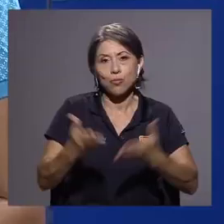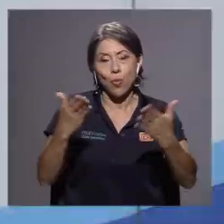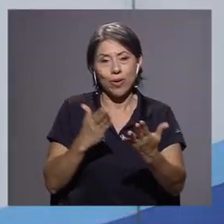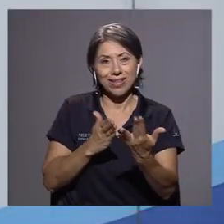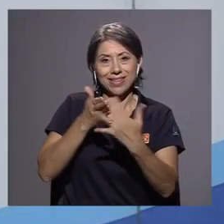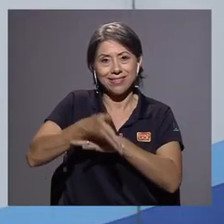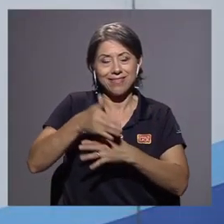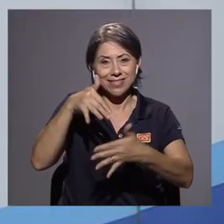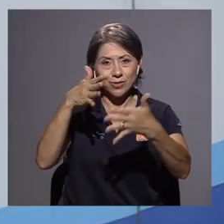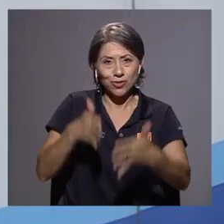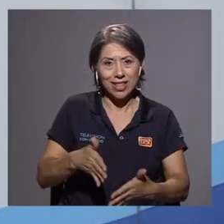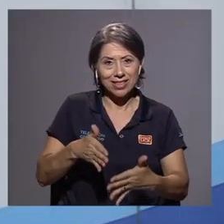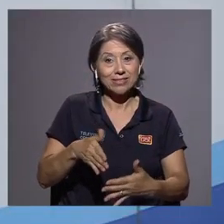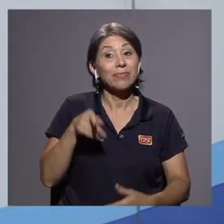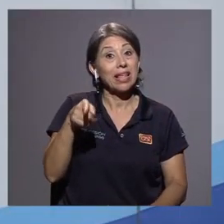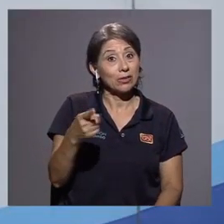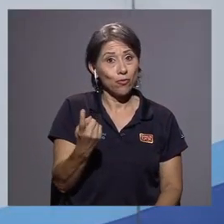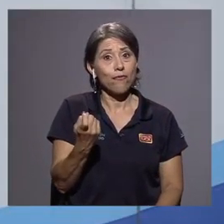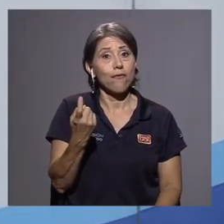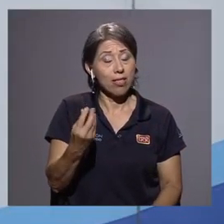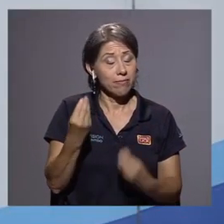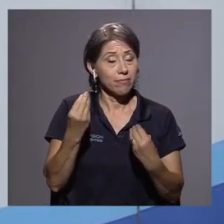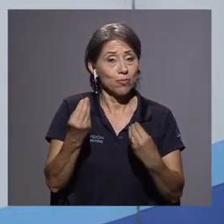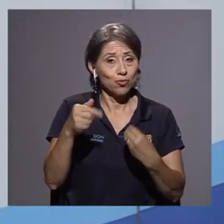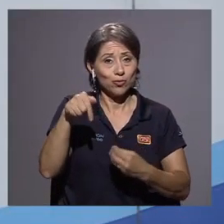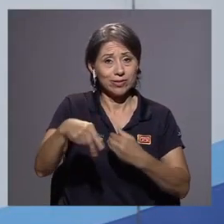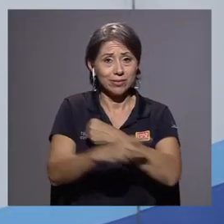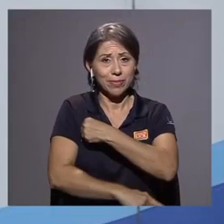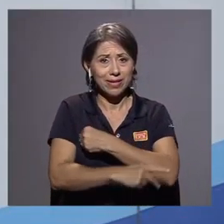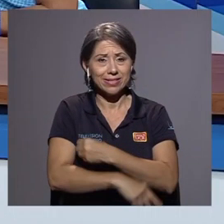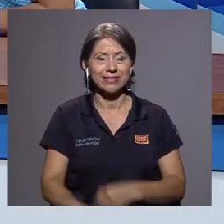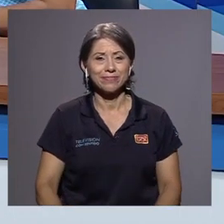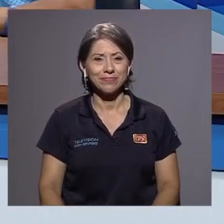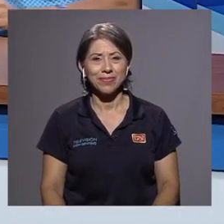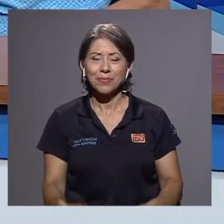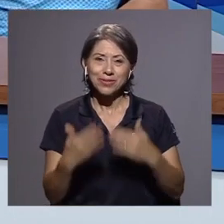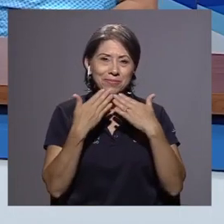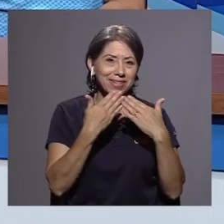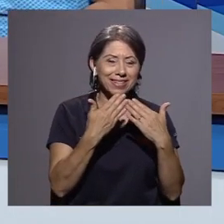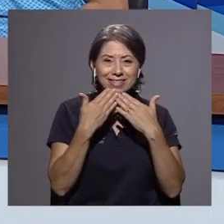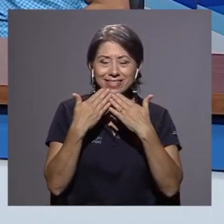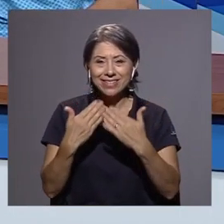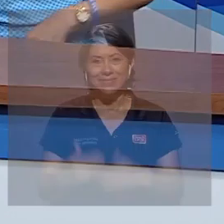sus estudiantes y eso creo que era algo que le hacía mucha falta a este país. Muchísimas gracias, Arelis, de verdad.